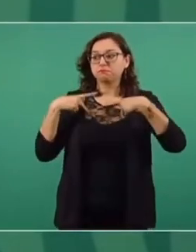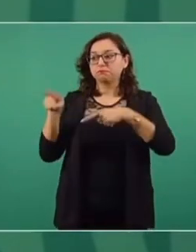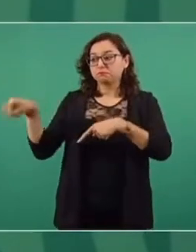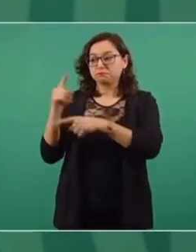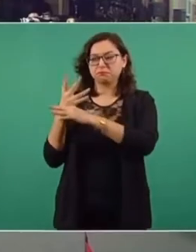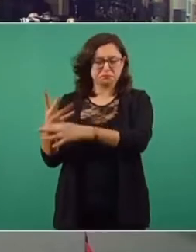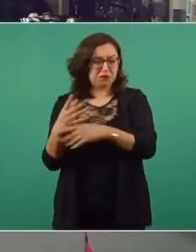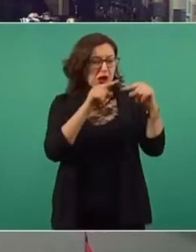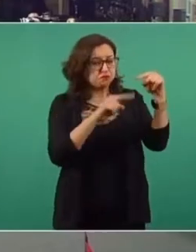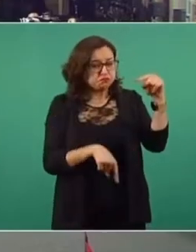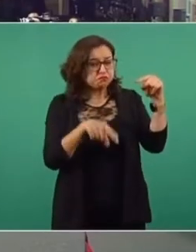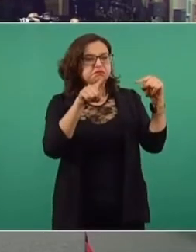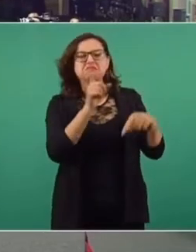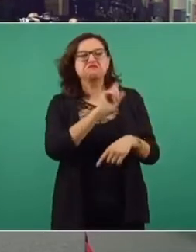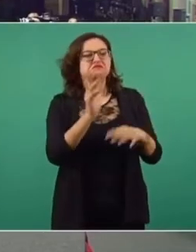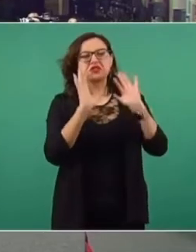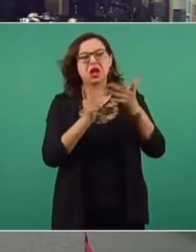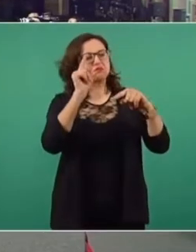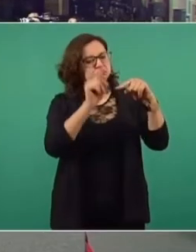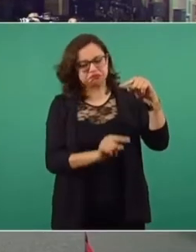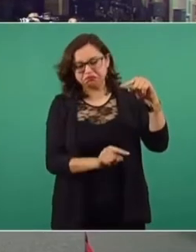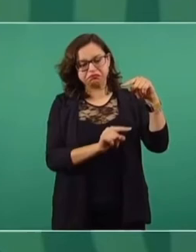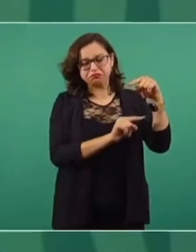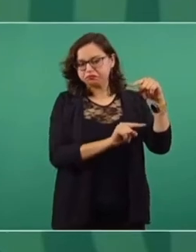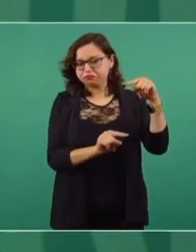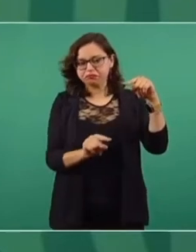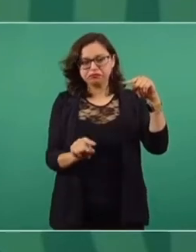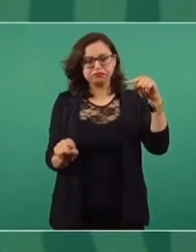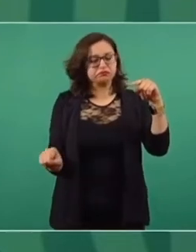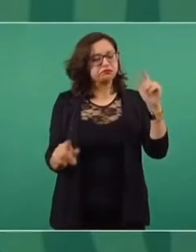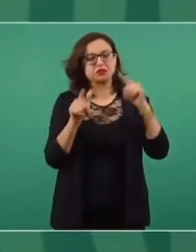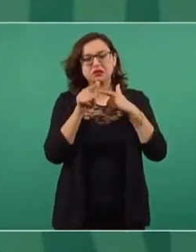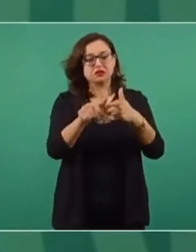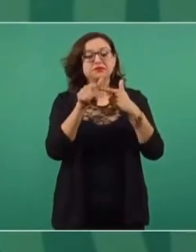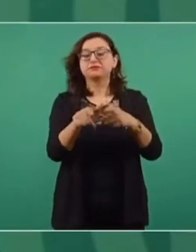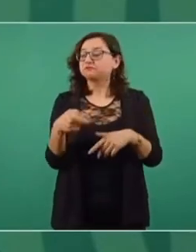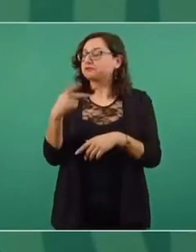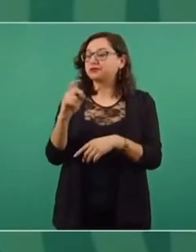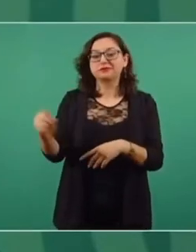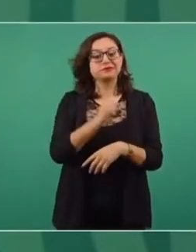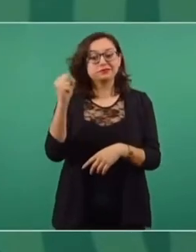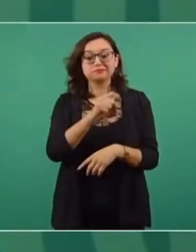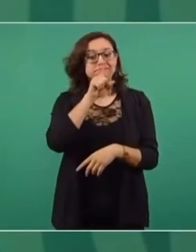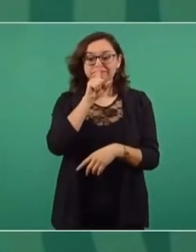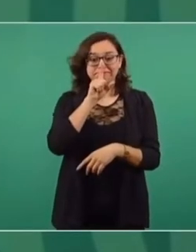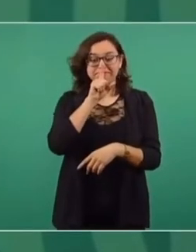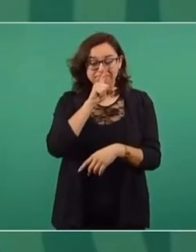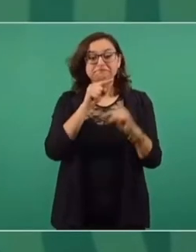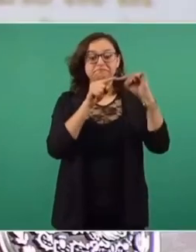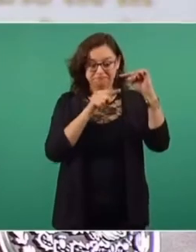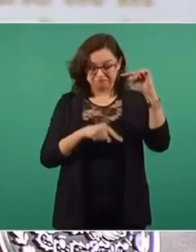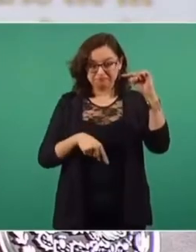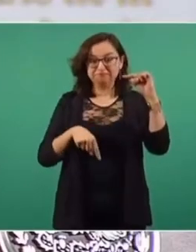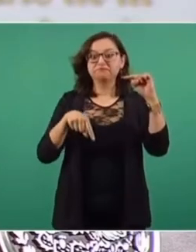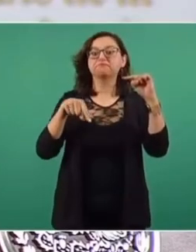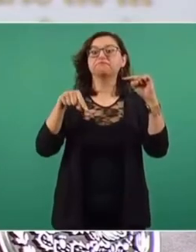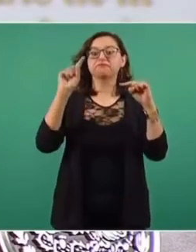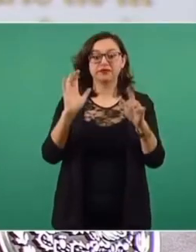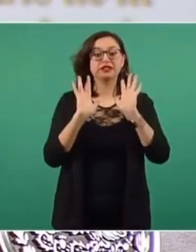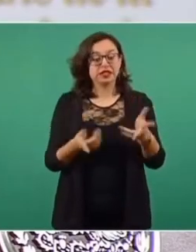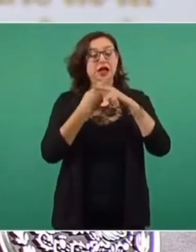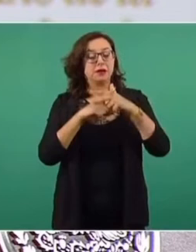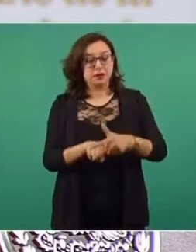abajo mucho tiempo. Y afortunadamente no es así. Ya estamos creciendo,